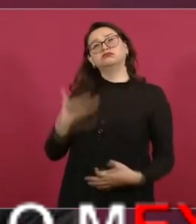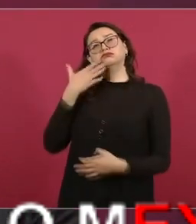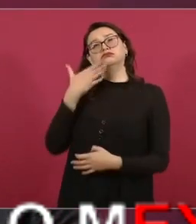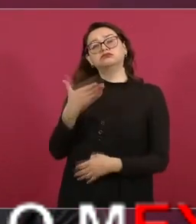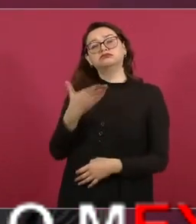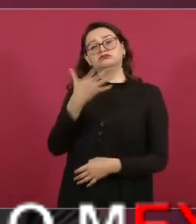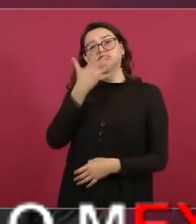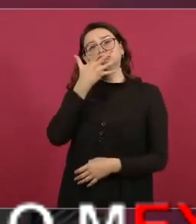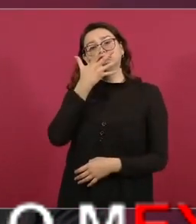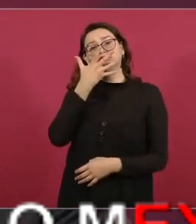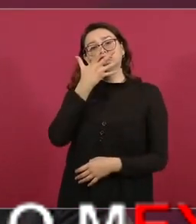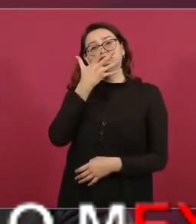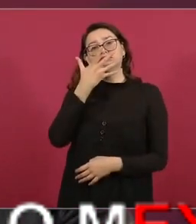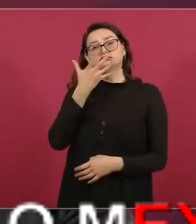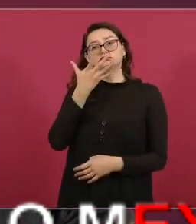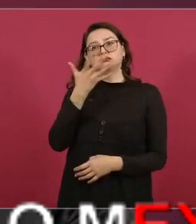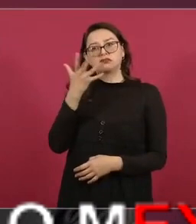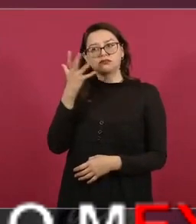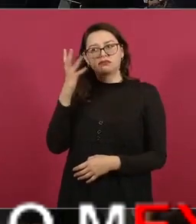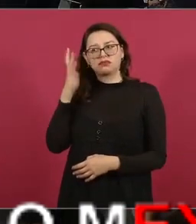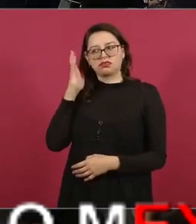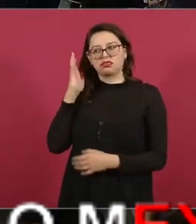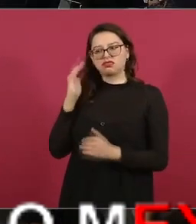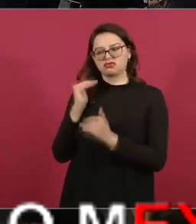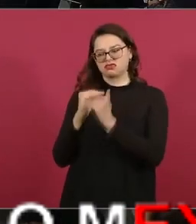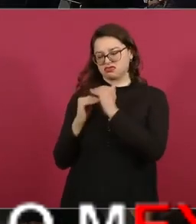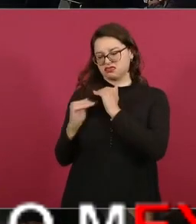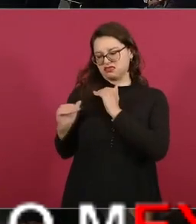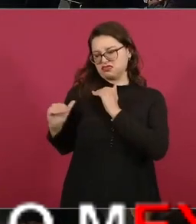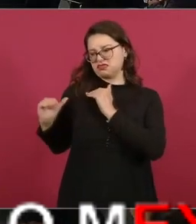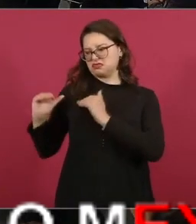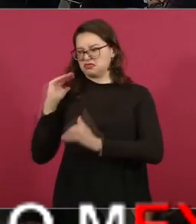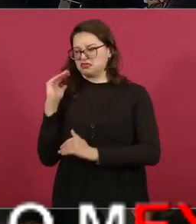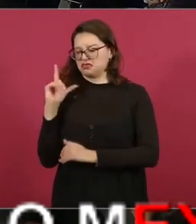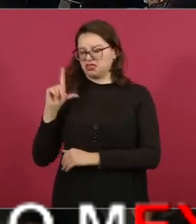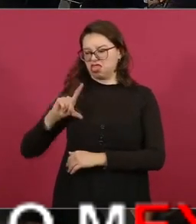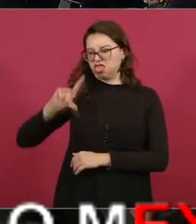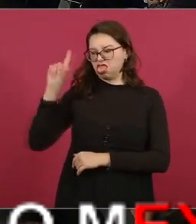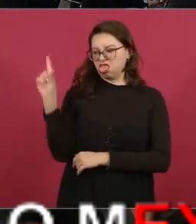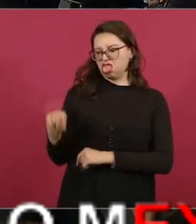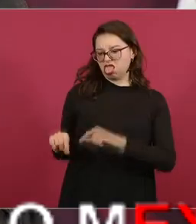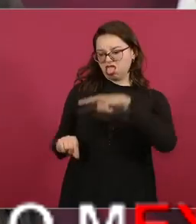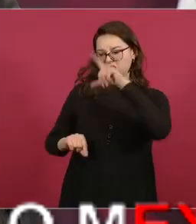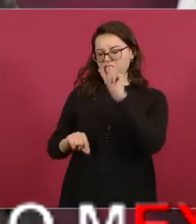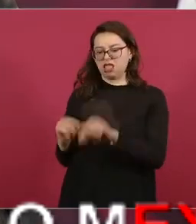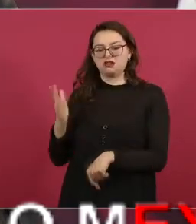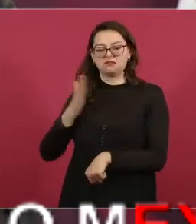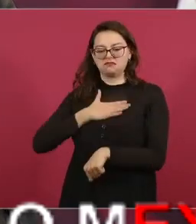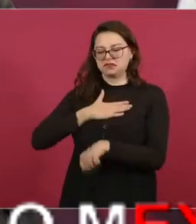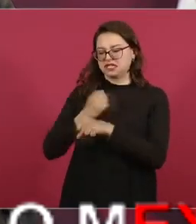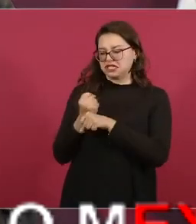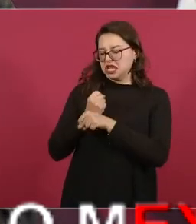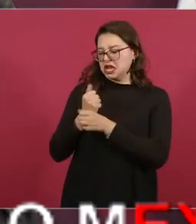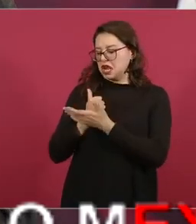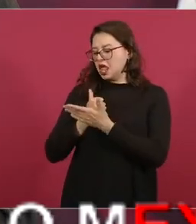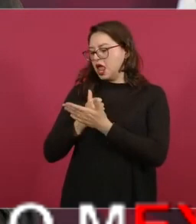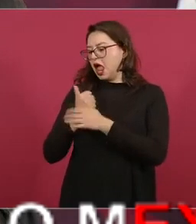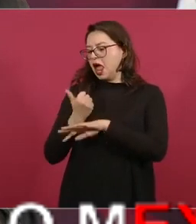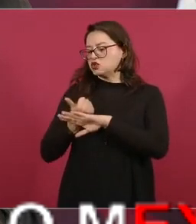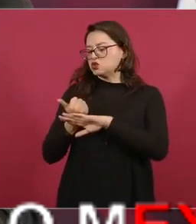se sienten superiores de sangre azul desprecian al pueblo